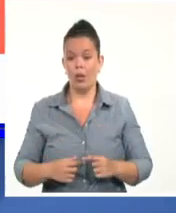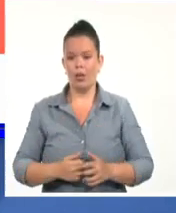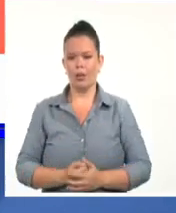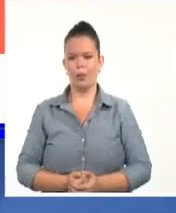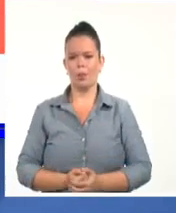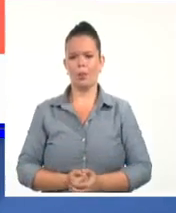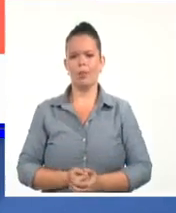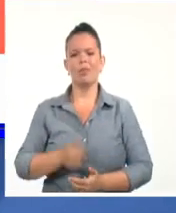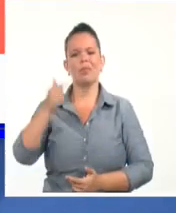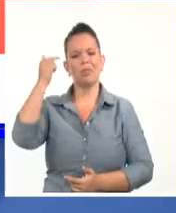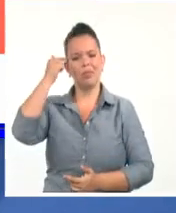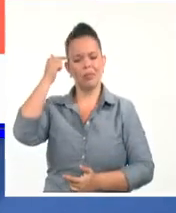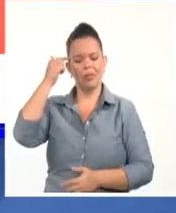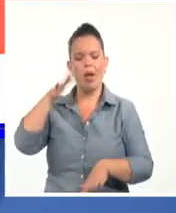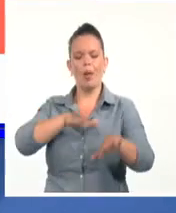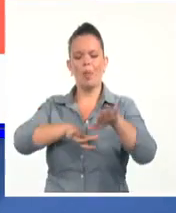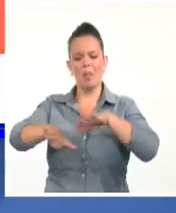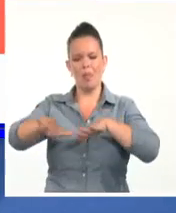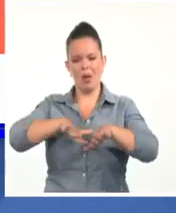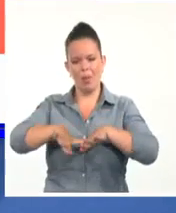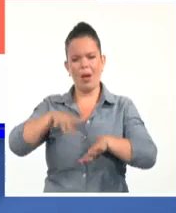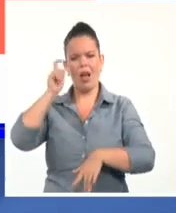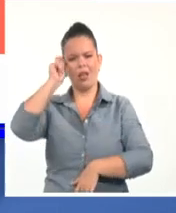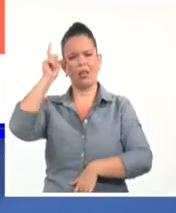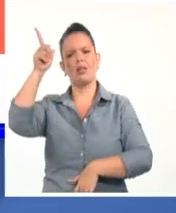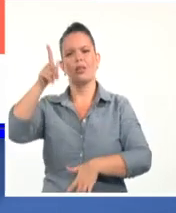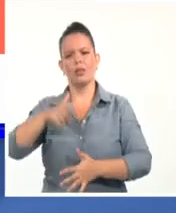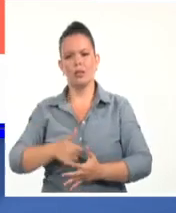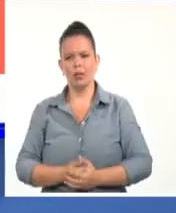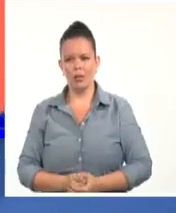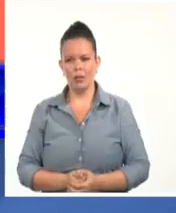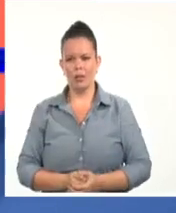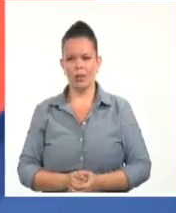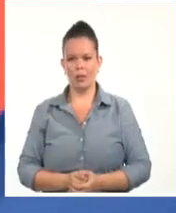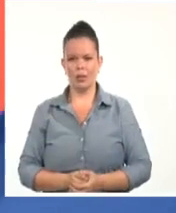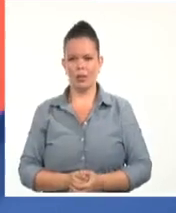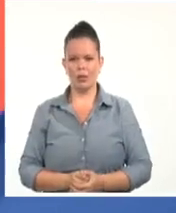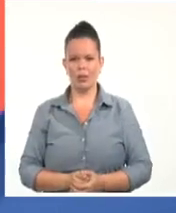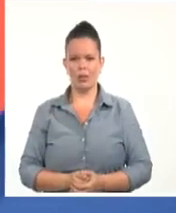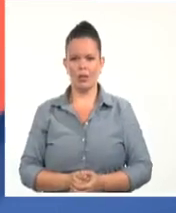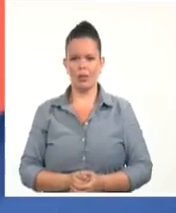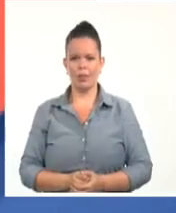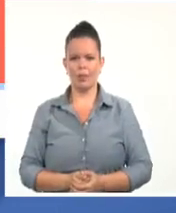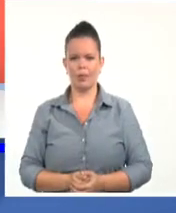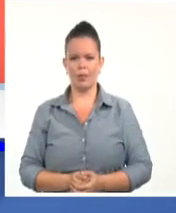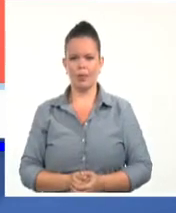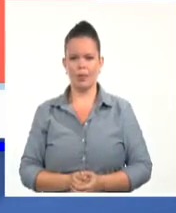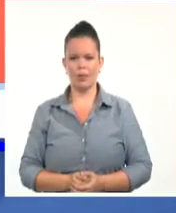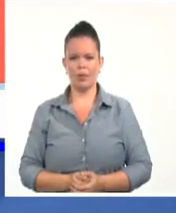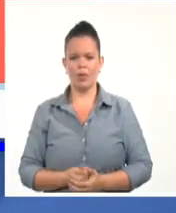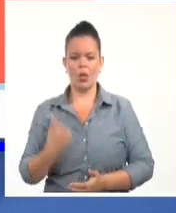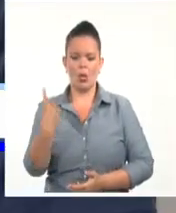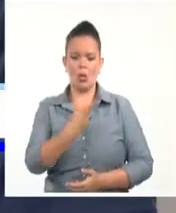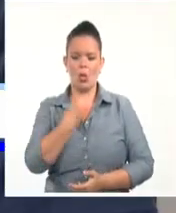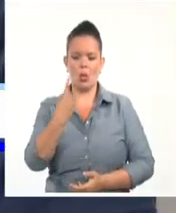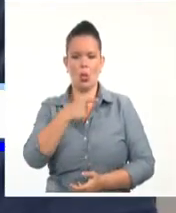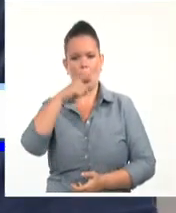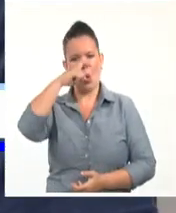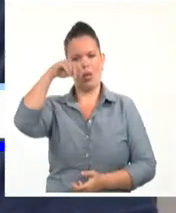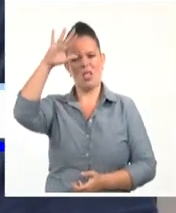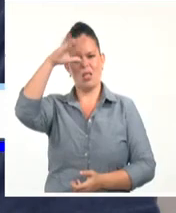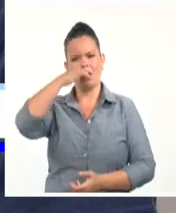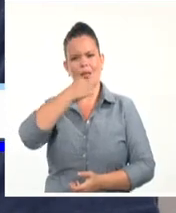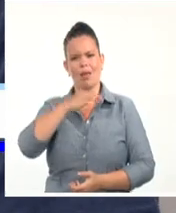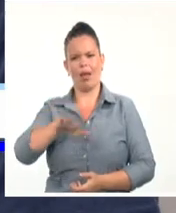preparados, mucho más creativos, mucho más talentosos que nuestra generación realmente. Y yo